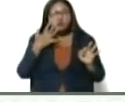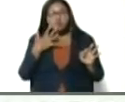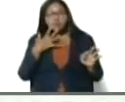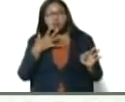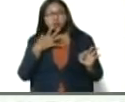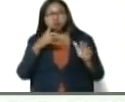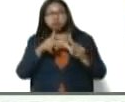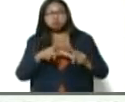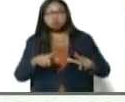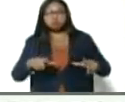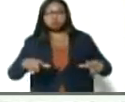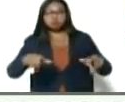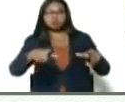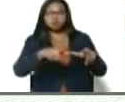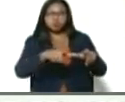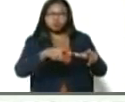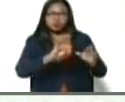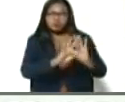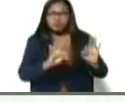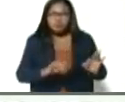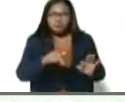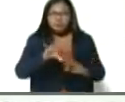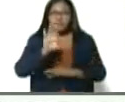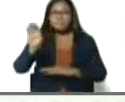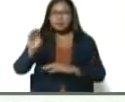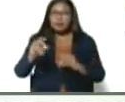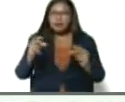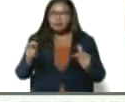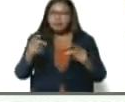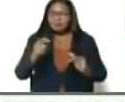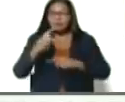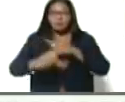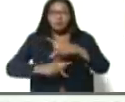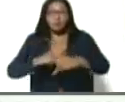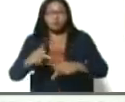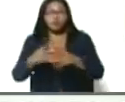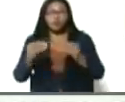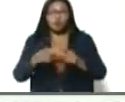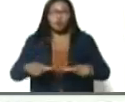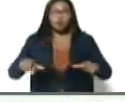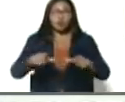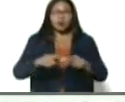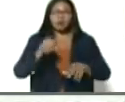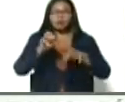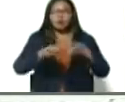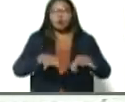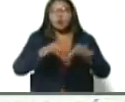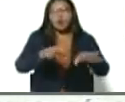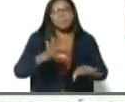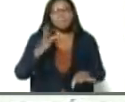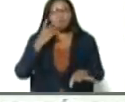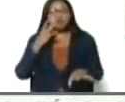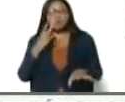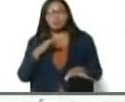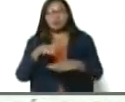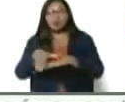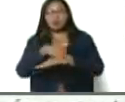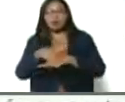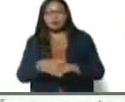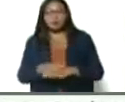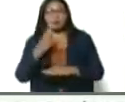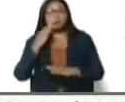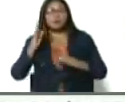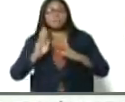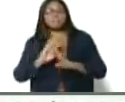espacial del país esté en actividad productiva. El espacio agrourbano, por ejemplo. Las platabandas de